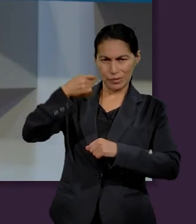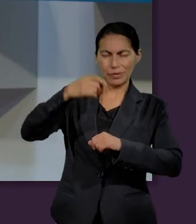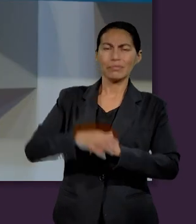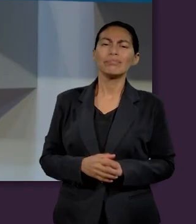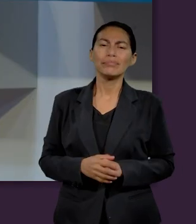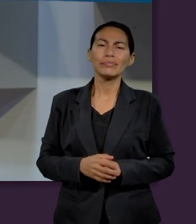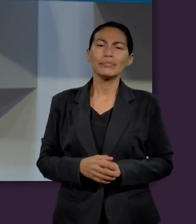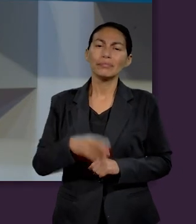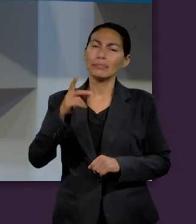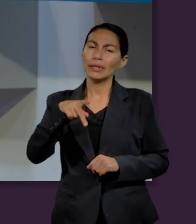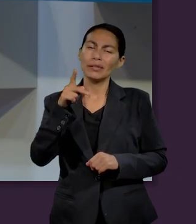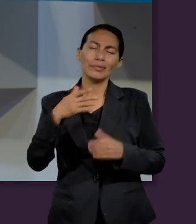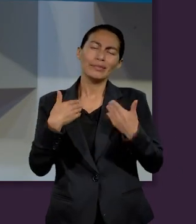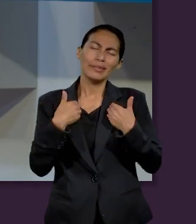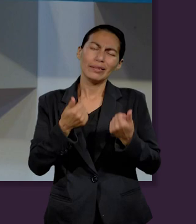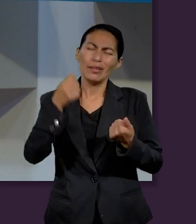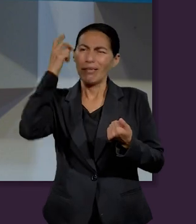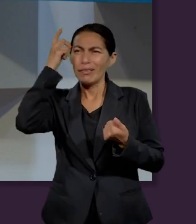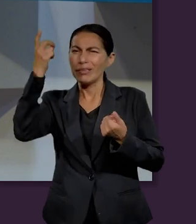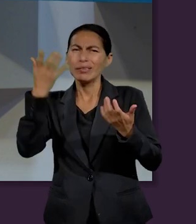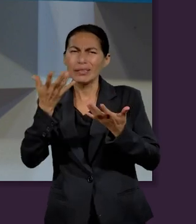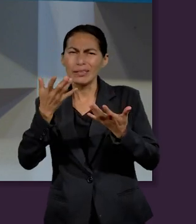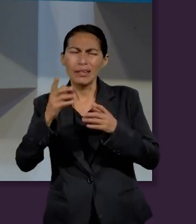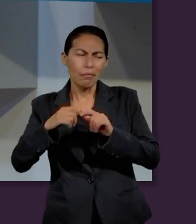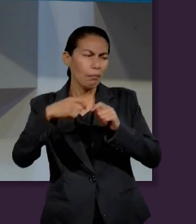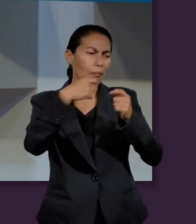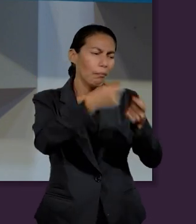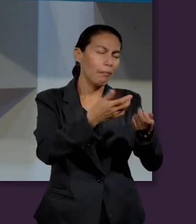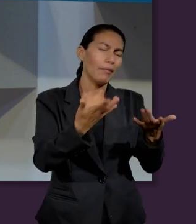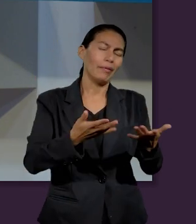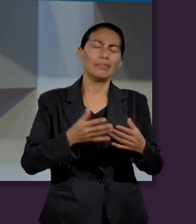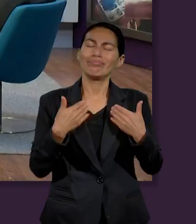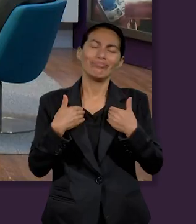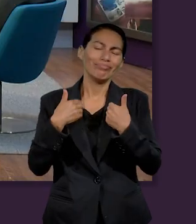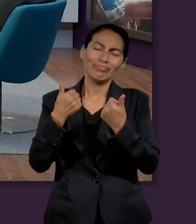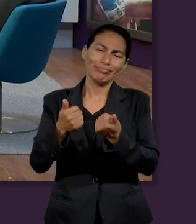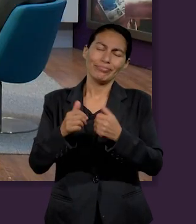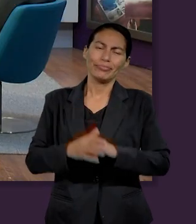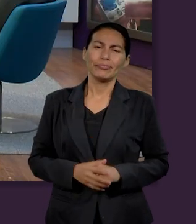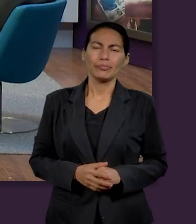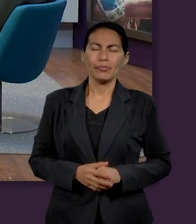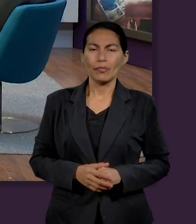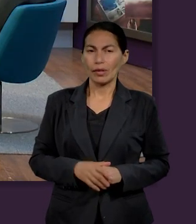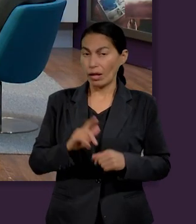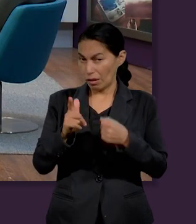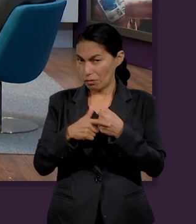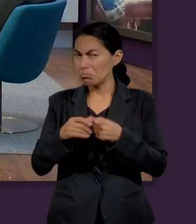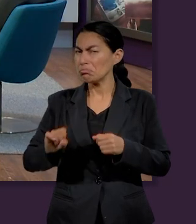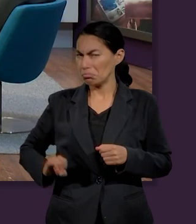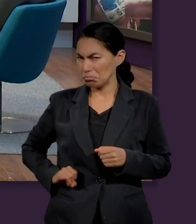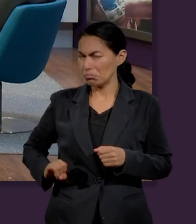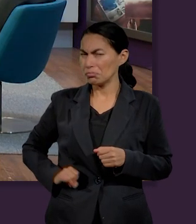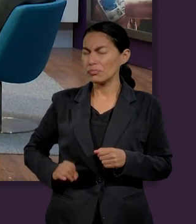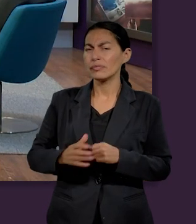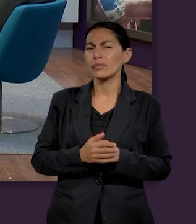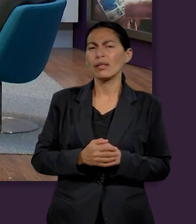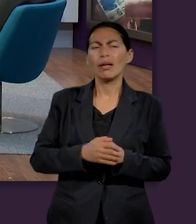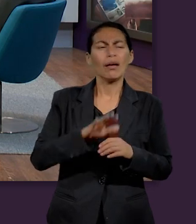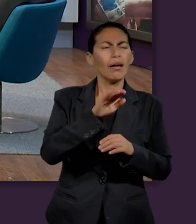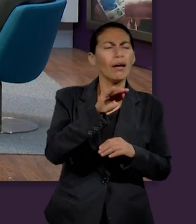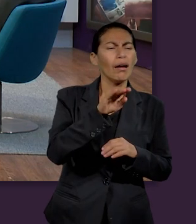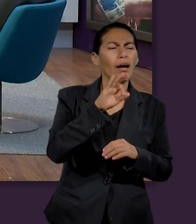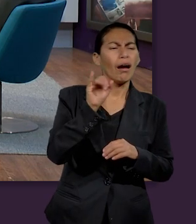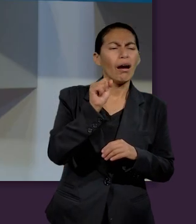lo que realmente Dios quería hacer a través de él. Algo bien interesante que estudiamos durante esta semana